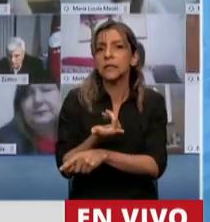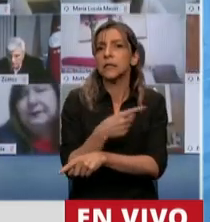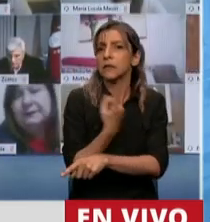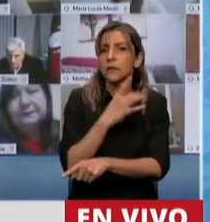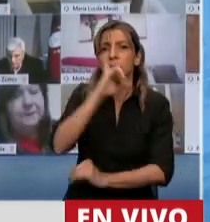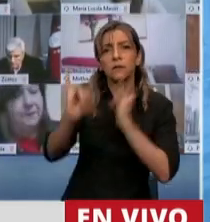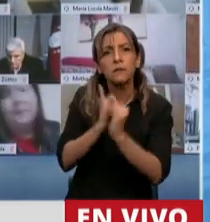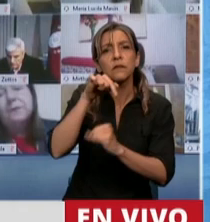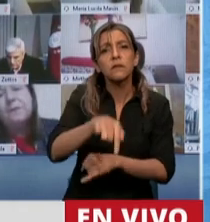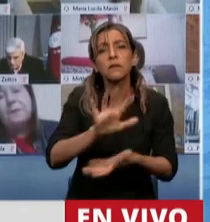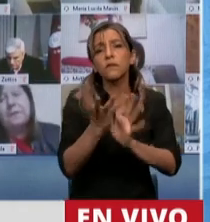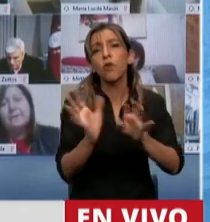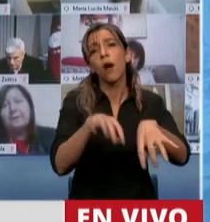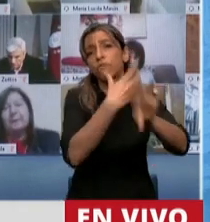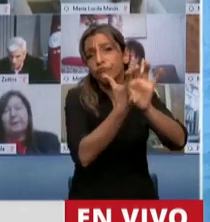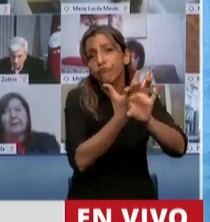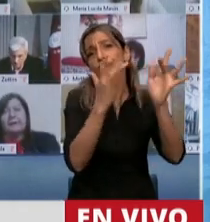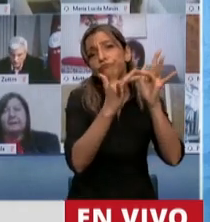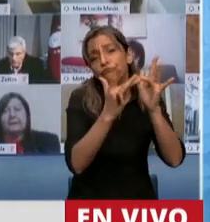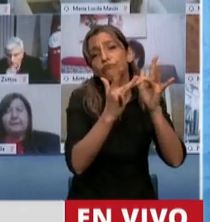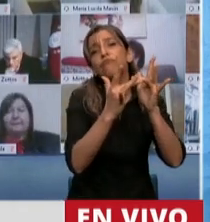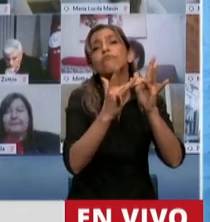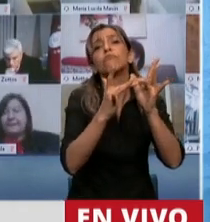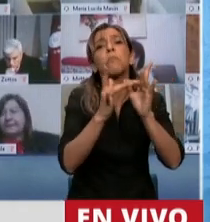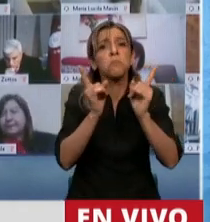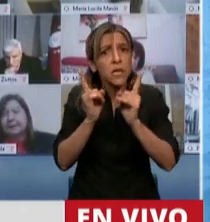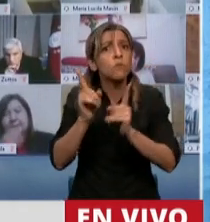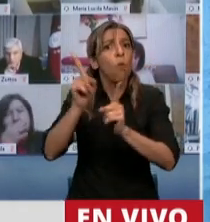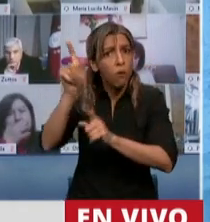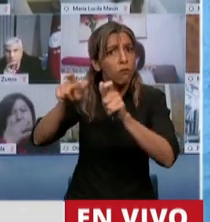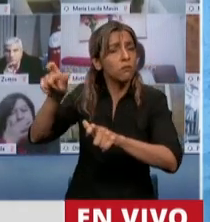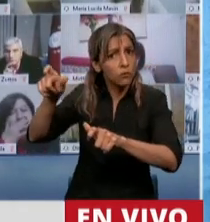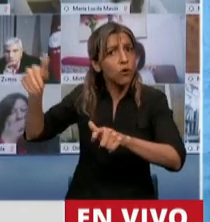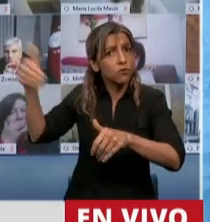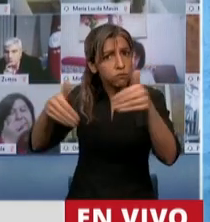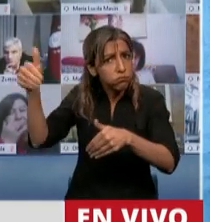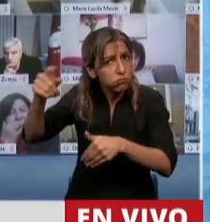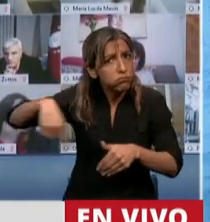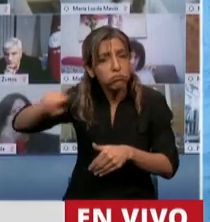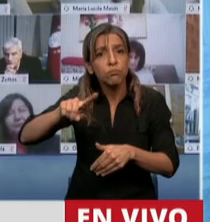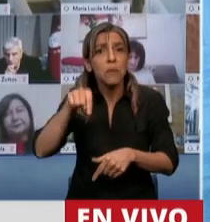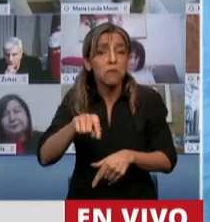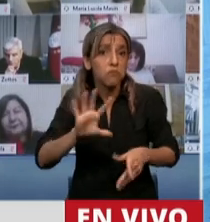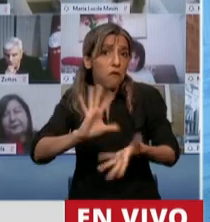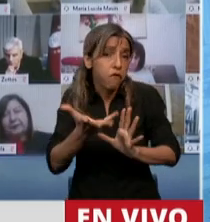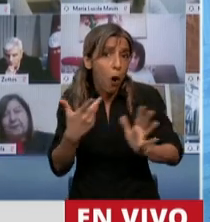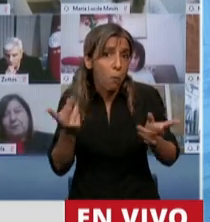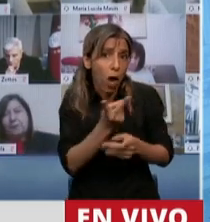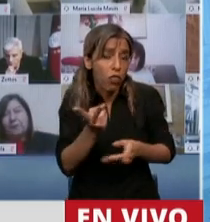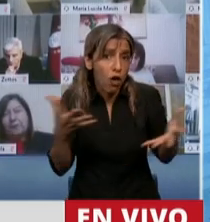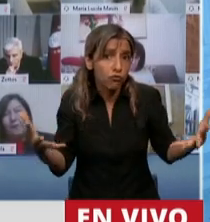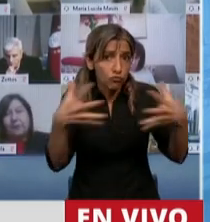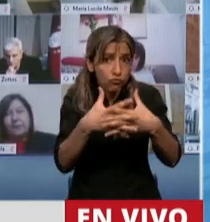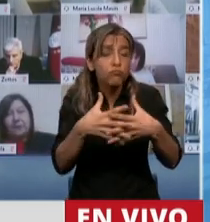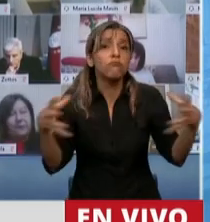posible, lo viable, lo serio, lo responsable. Pero creo que no lo pudimos convencer porque